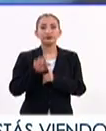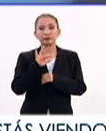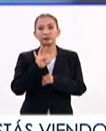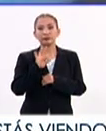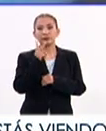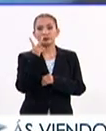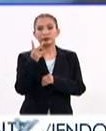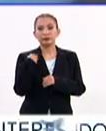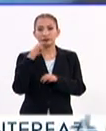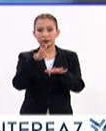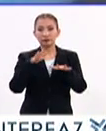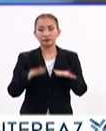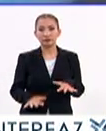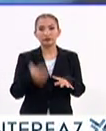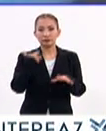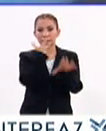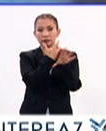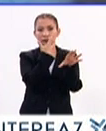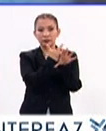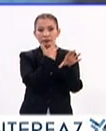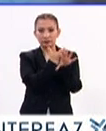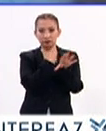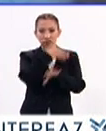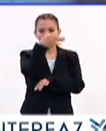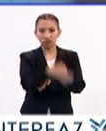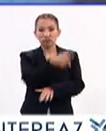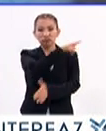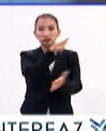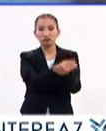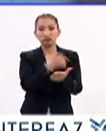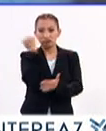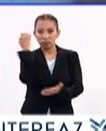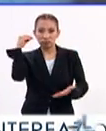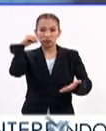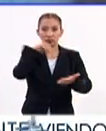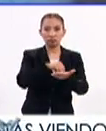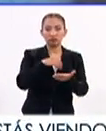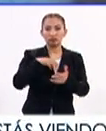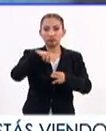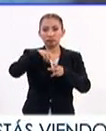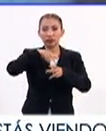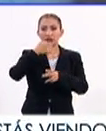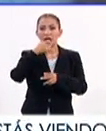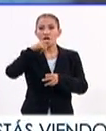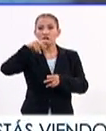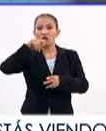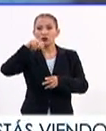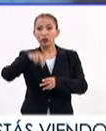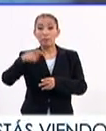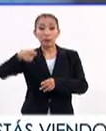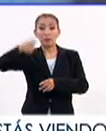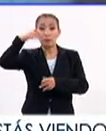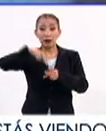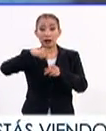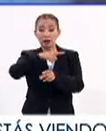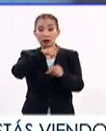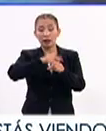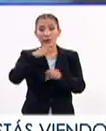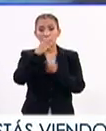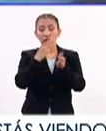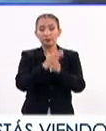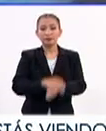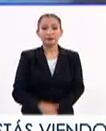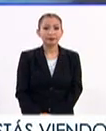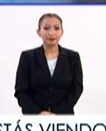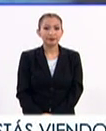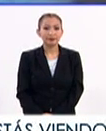En 1872, el Congreso de los Estados Unidos aprueba por ley la creación del Parque de Yellowstone, primer parque nacional